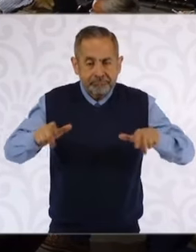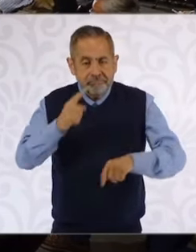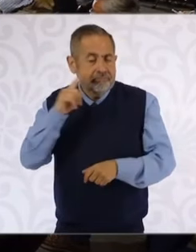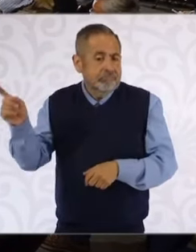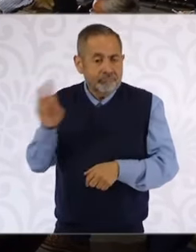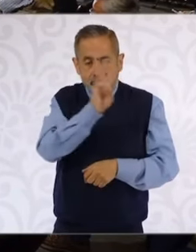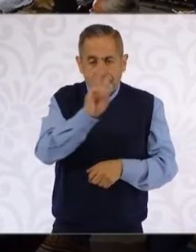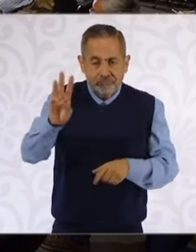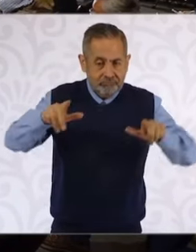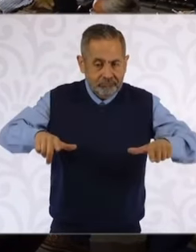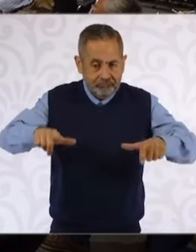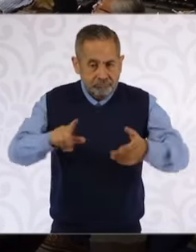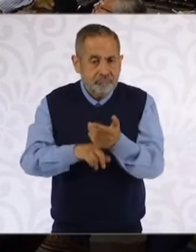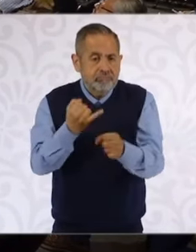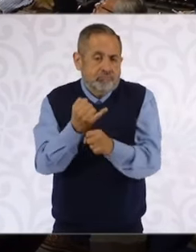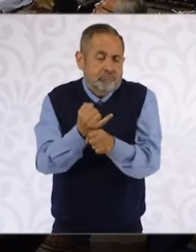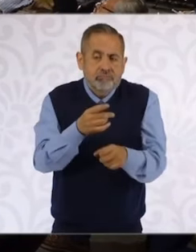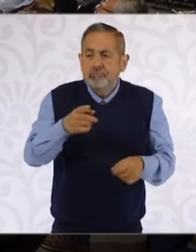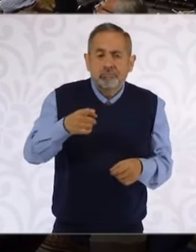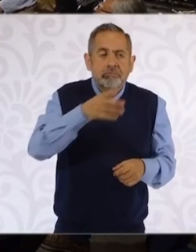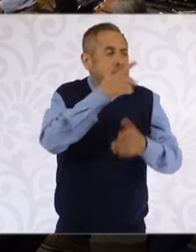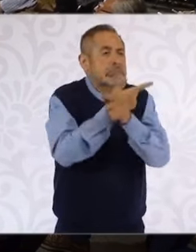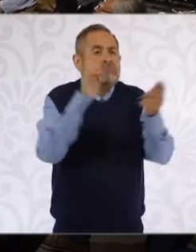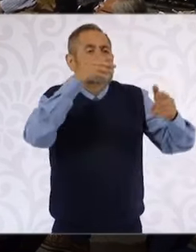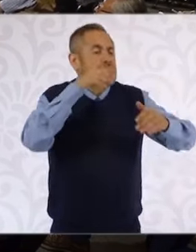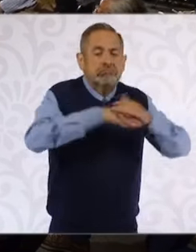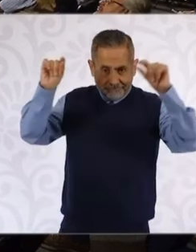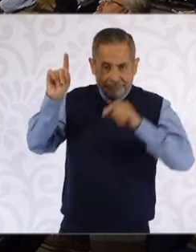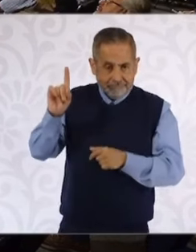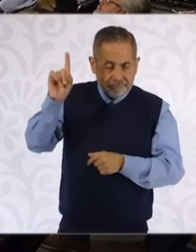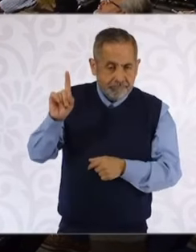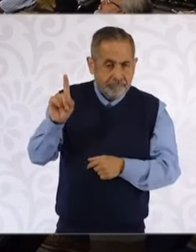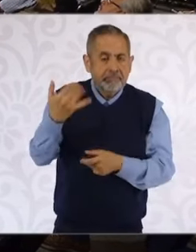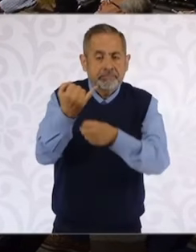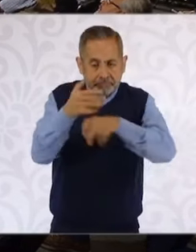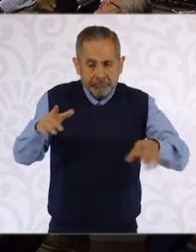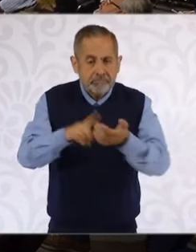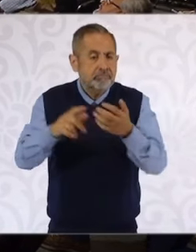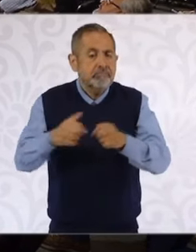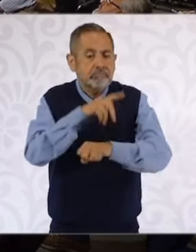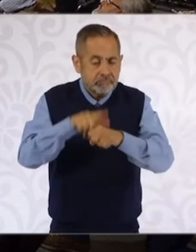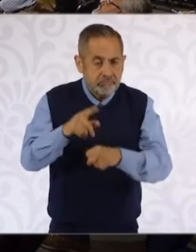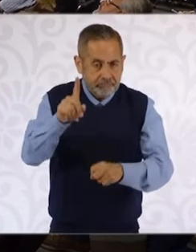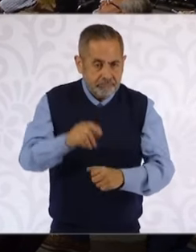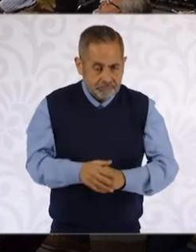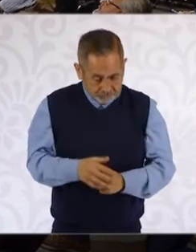Por supuesto, hoy solamente pueden entrar los miembros del Gabinete de Seguridad. Esta es la información nacional.